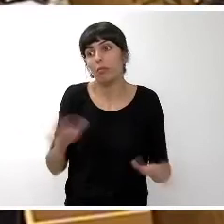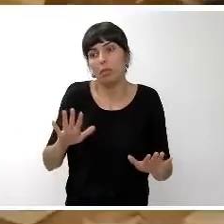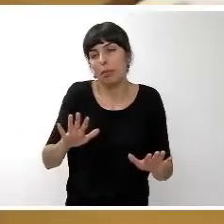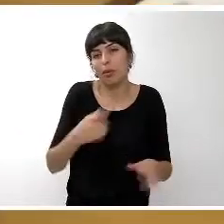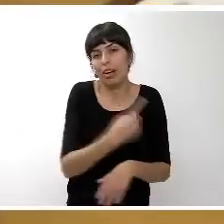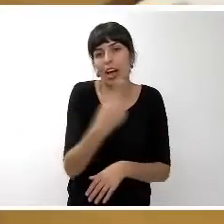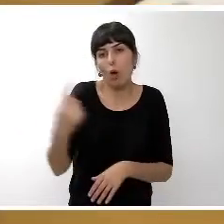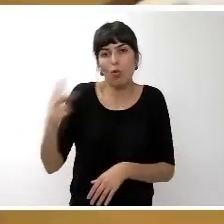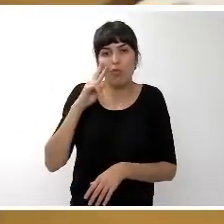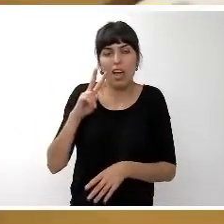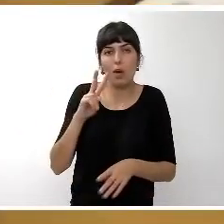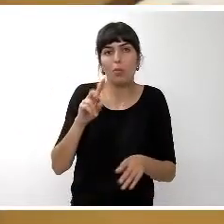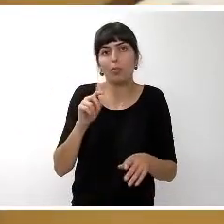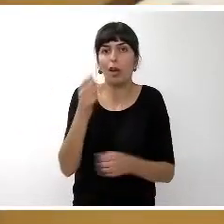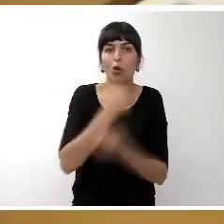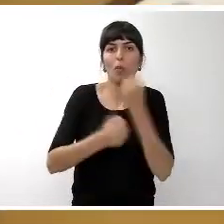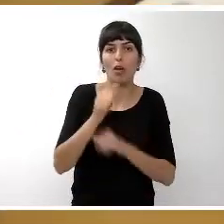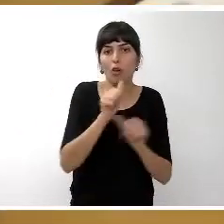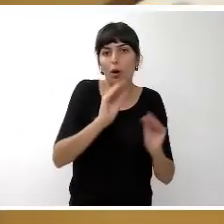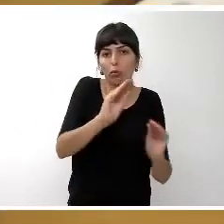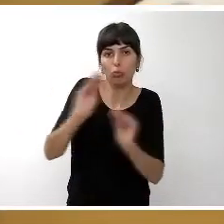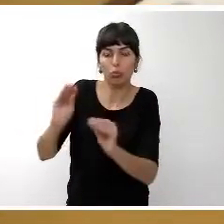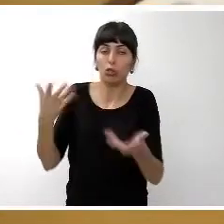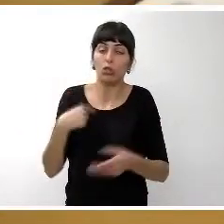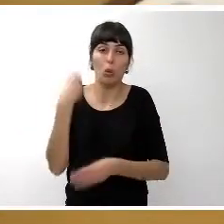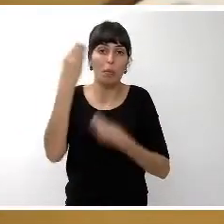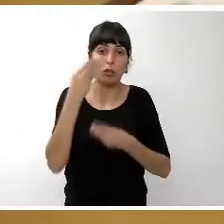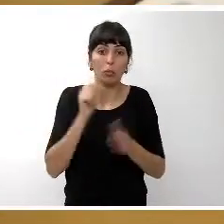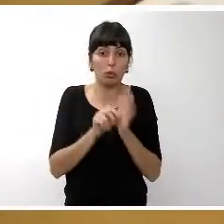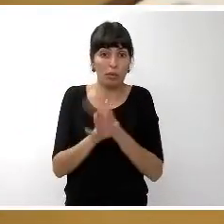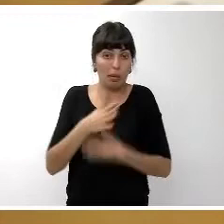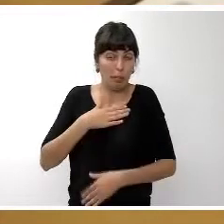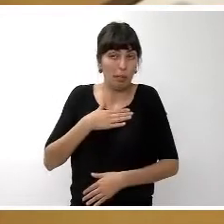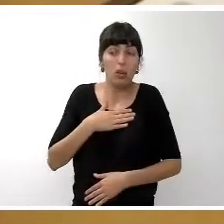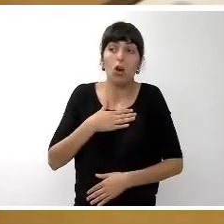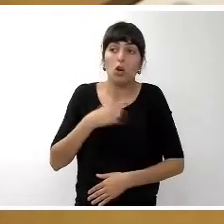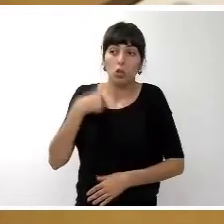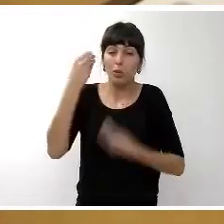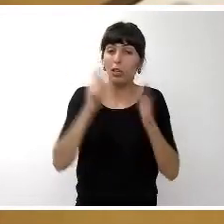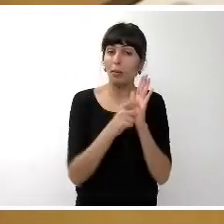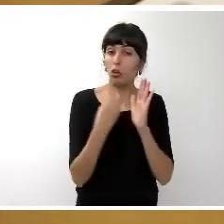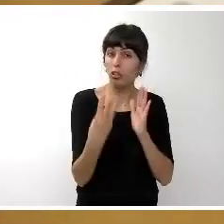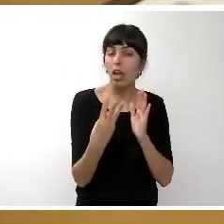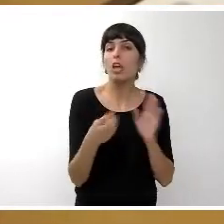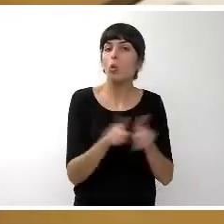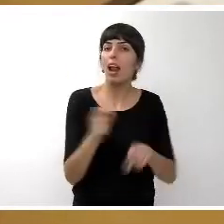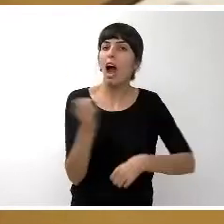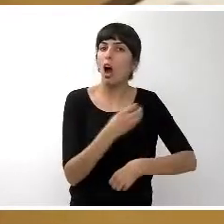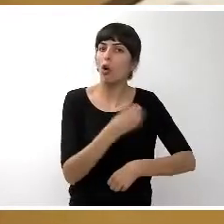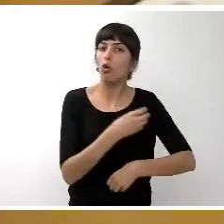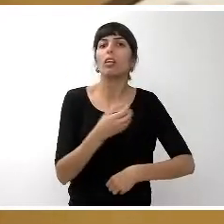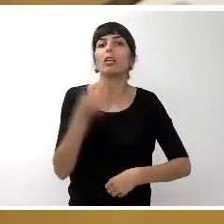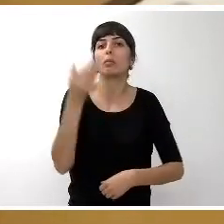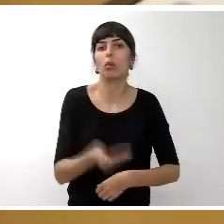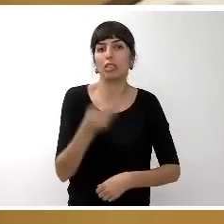la economía y desde mi punto de vista creo que tendríamos un ahorro importante especialmente en el capítulo 3 para poder destinarlo